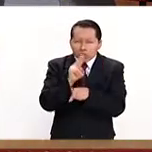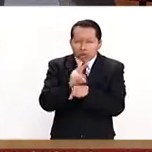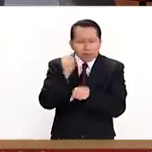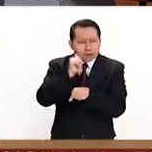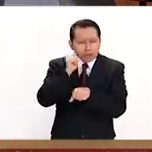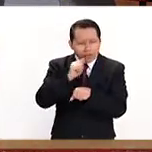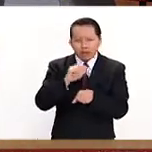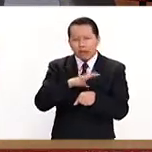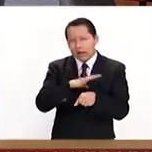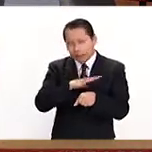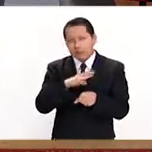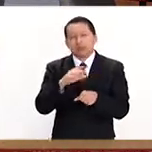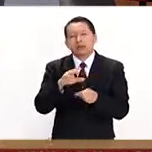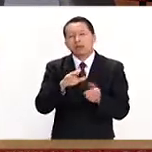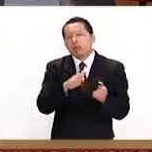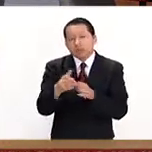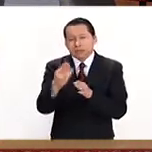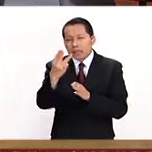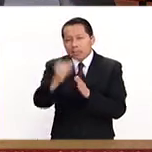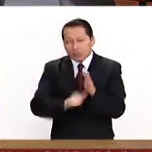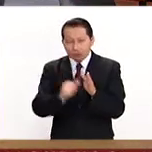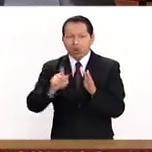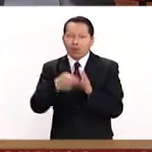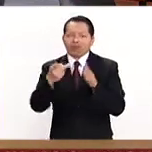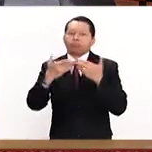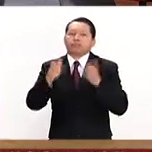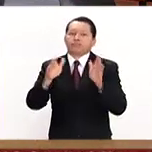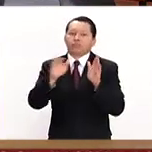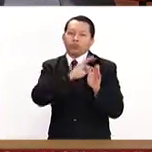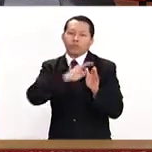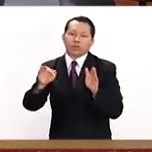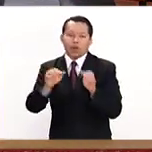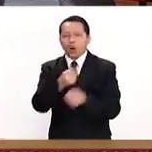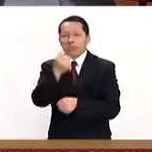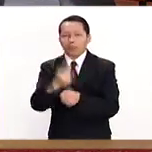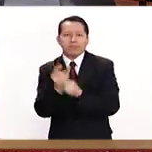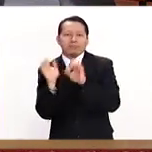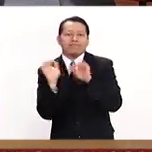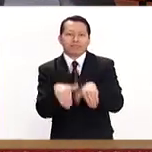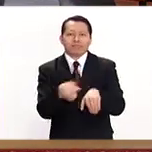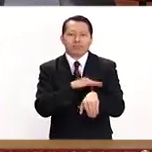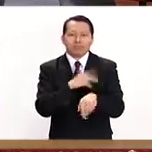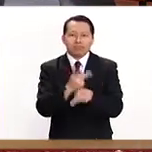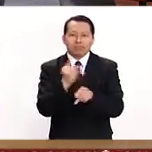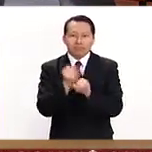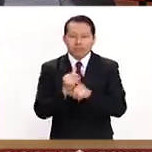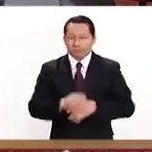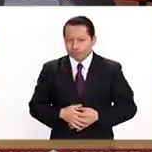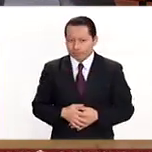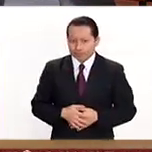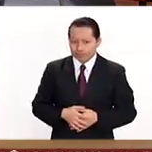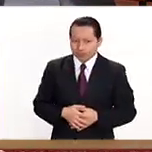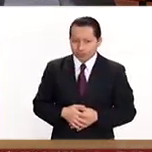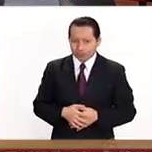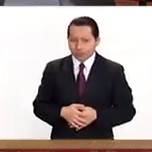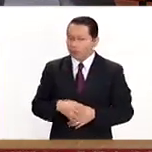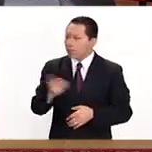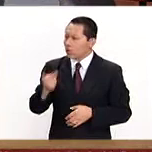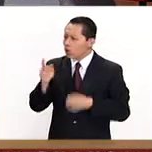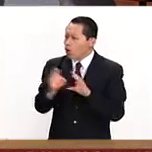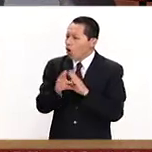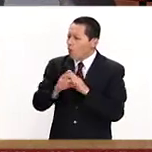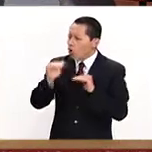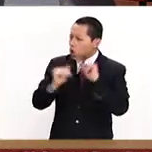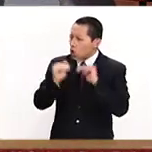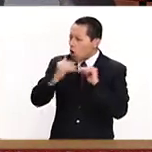convocatoria y bueno, se abre y se crea esta oportunidad para poder ingresar a la prepa en línea. cómo va la paridad hombre-mujeres? Es